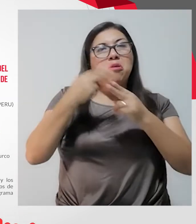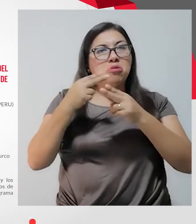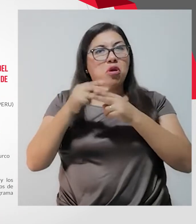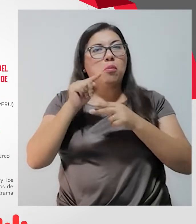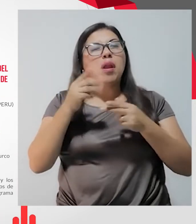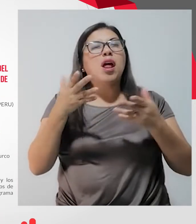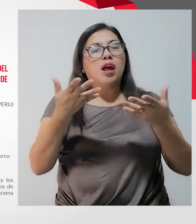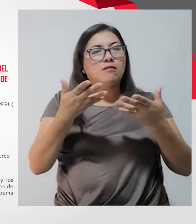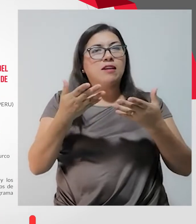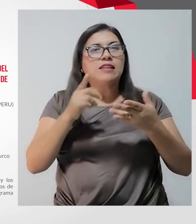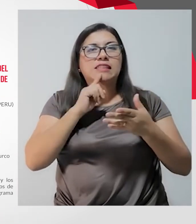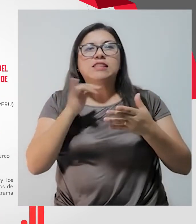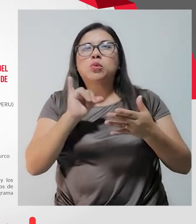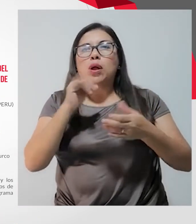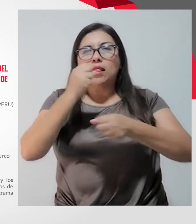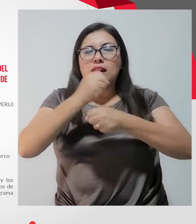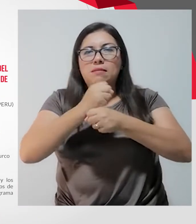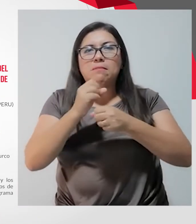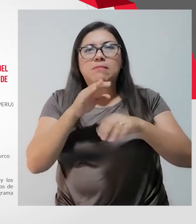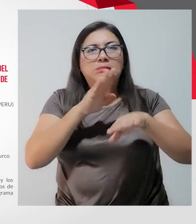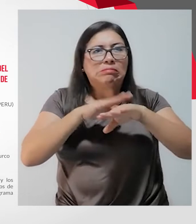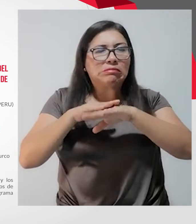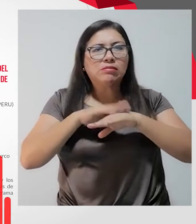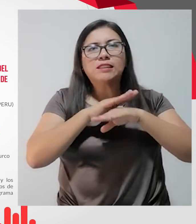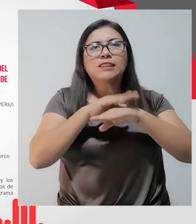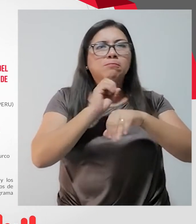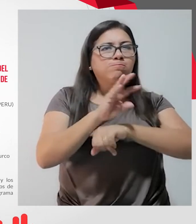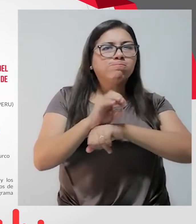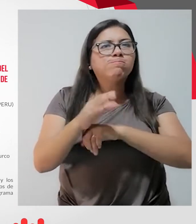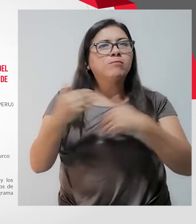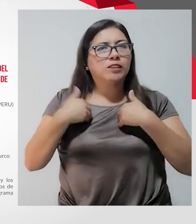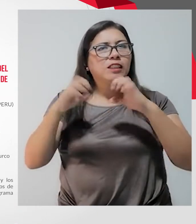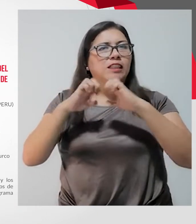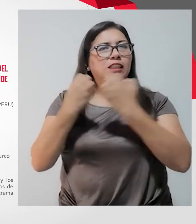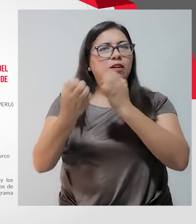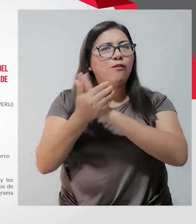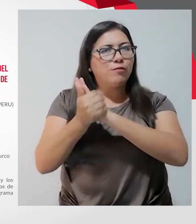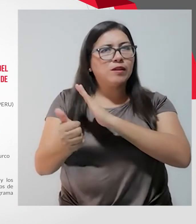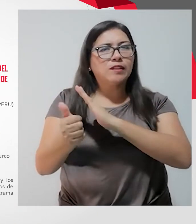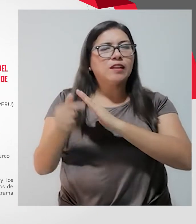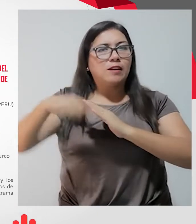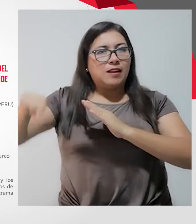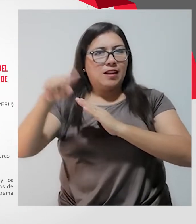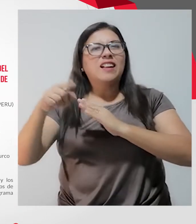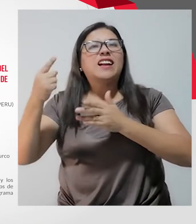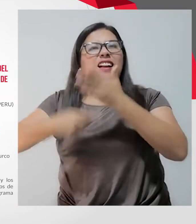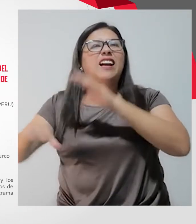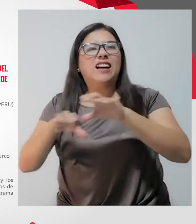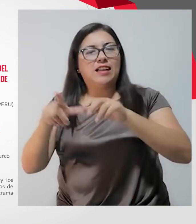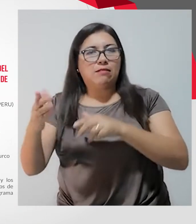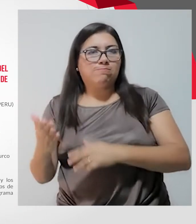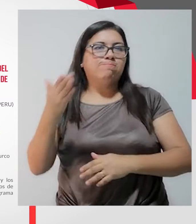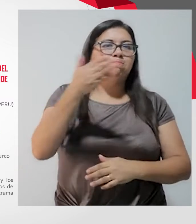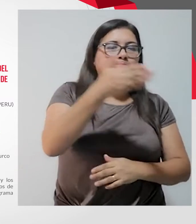¿no? Y este es un trabajo más preventivo. Es decir, nuestros profesionales, un equipo de profesionales, va a la casa de la